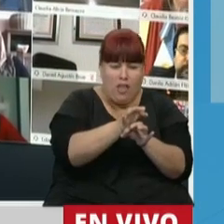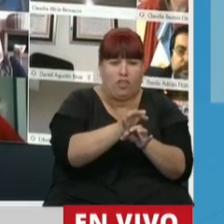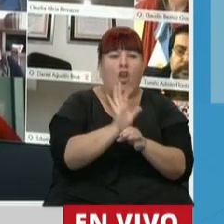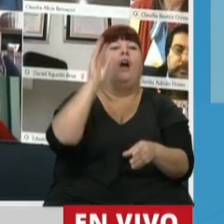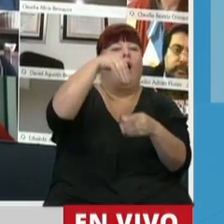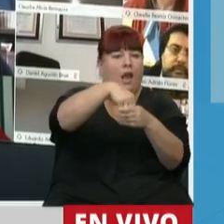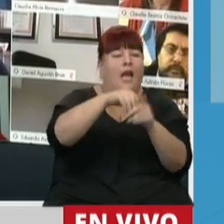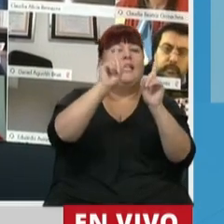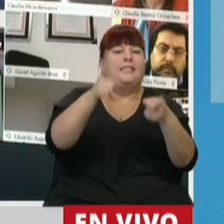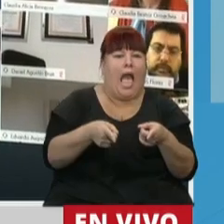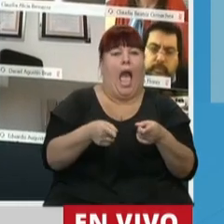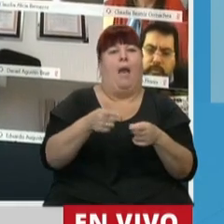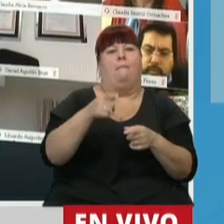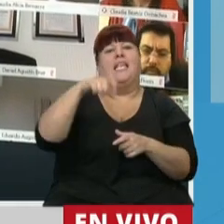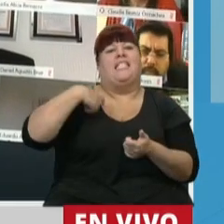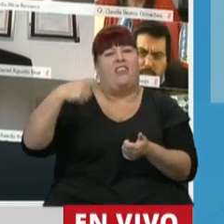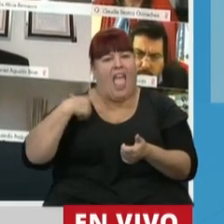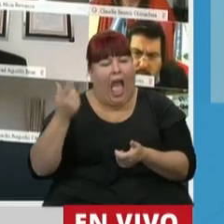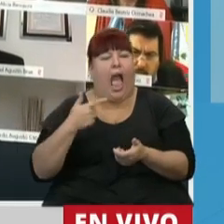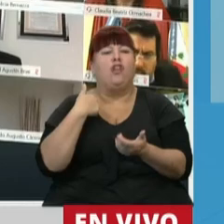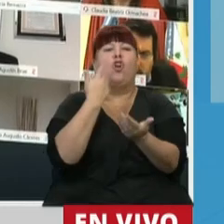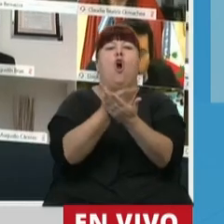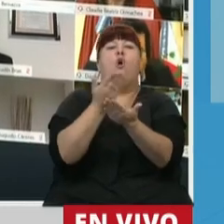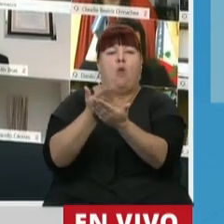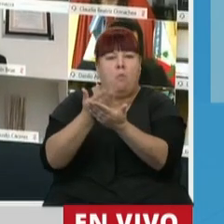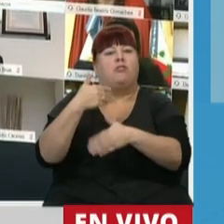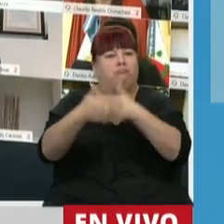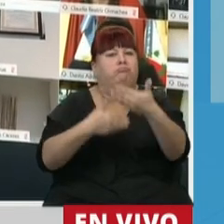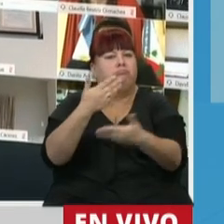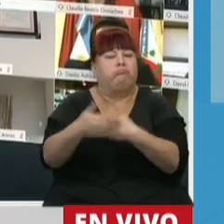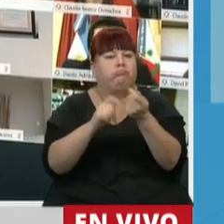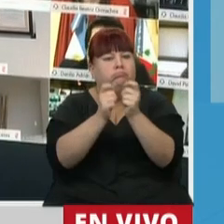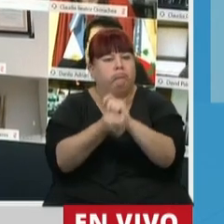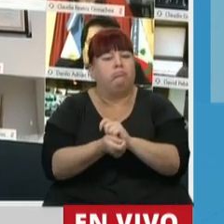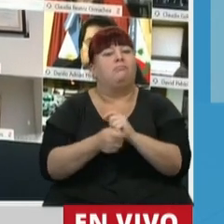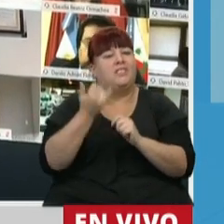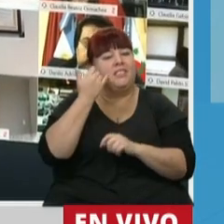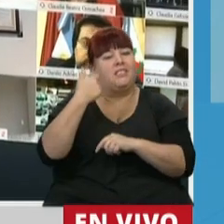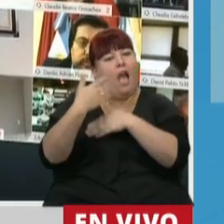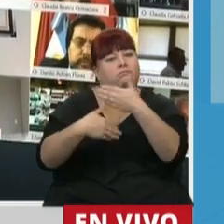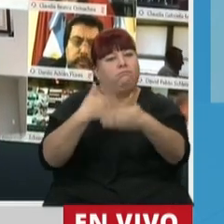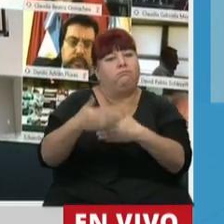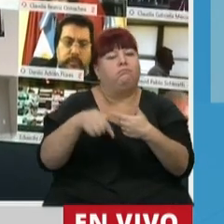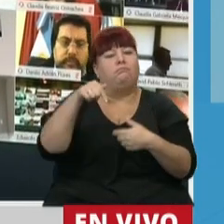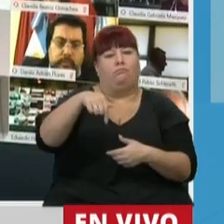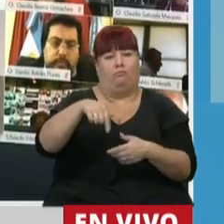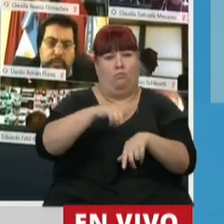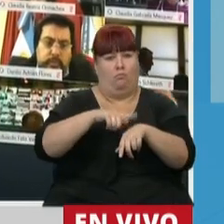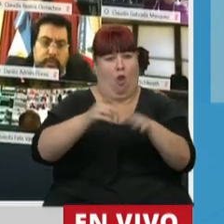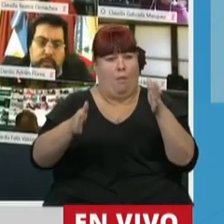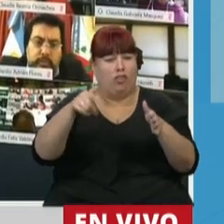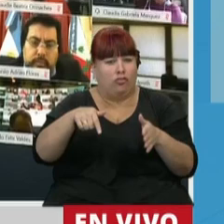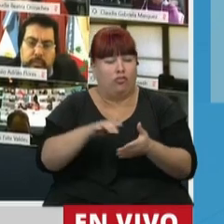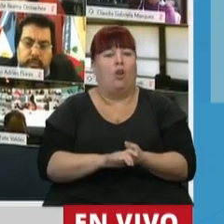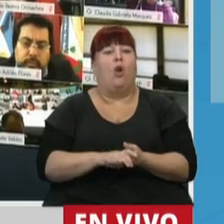participaron además los sindicatos. Las propuestas toman forma y se avanza en esta instancia